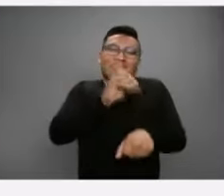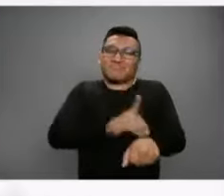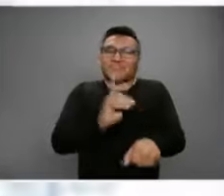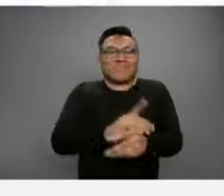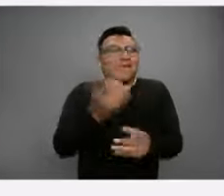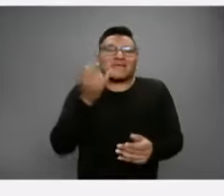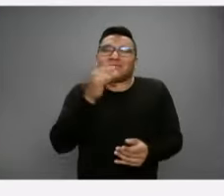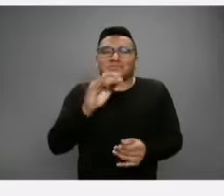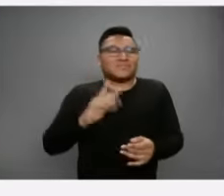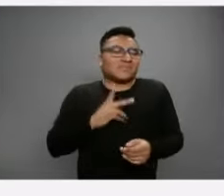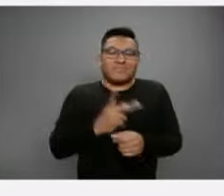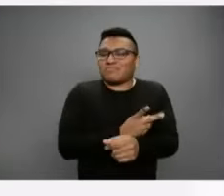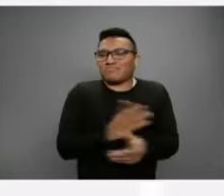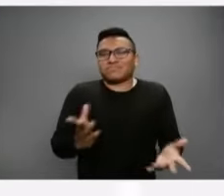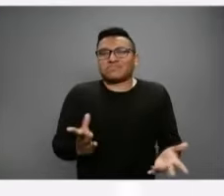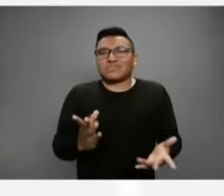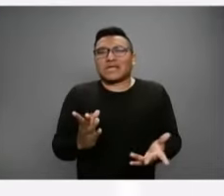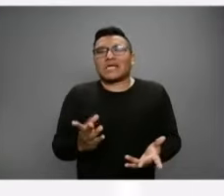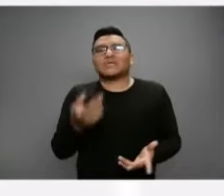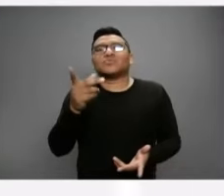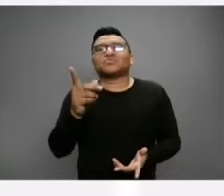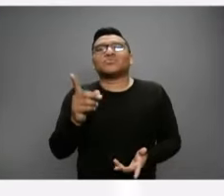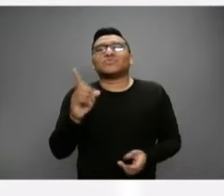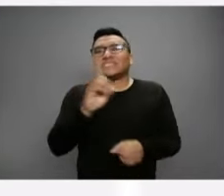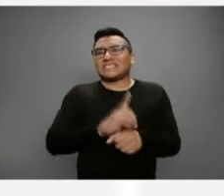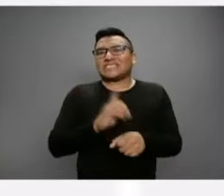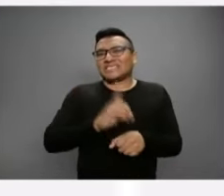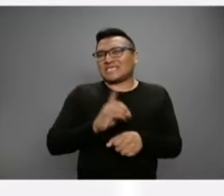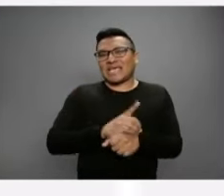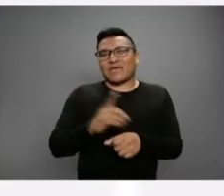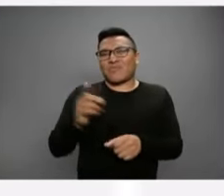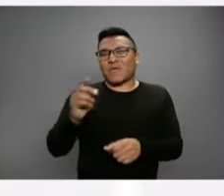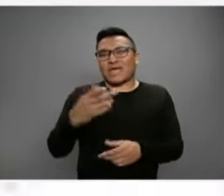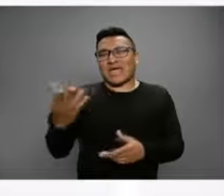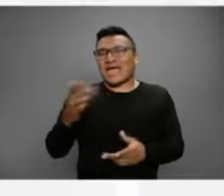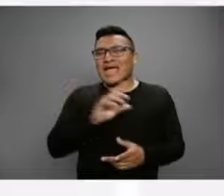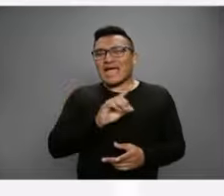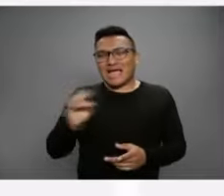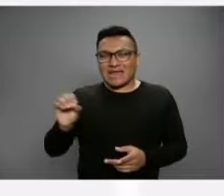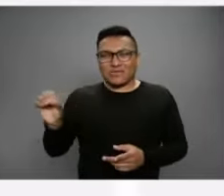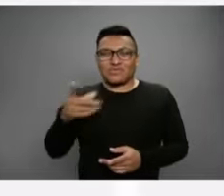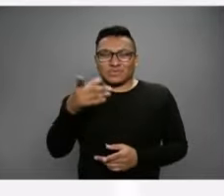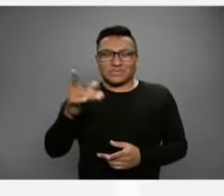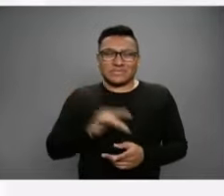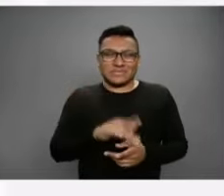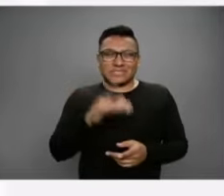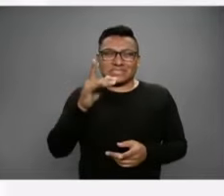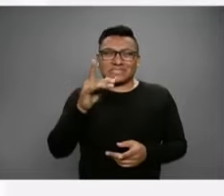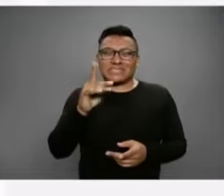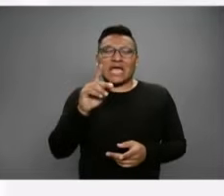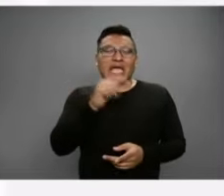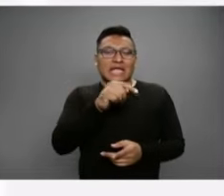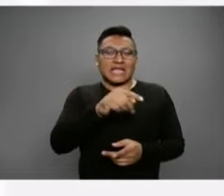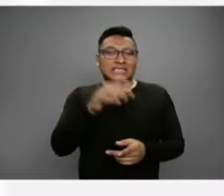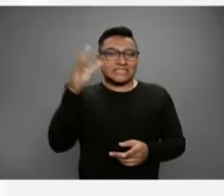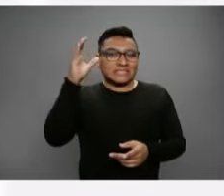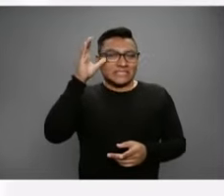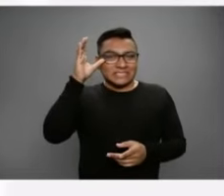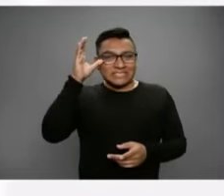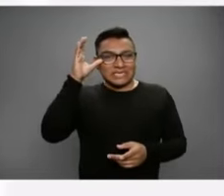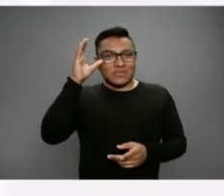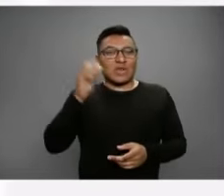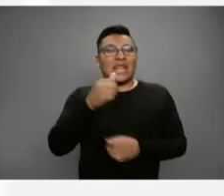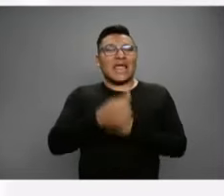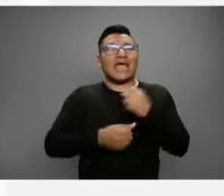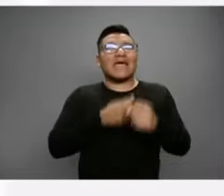occidental, ¿no? Y la gente se prepara para el año nuevo chino, que es